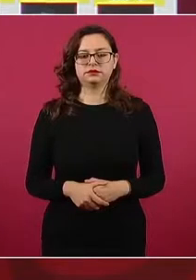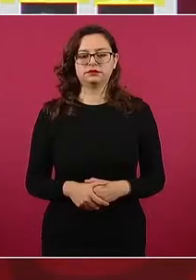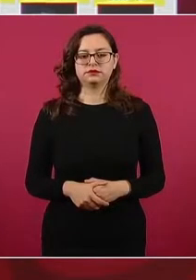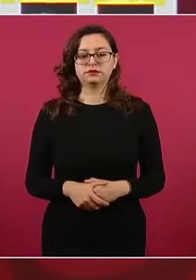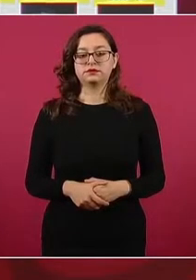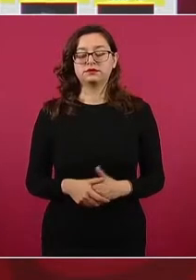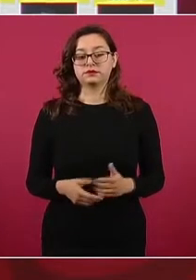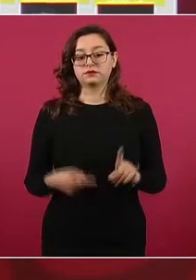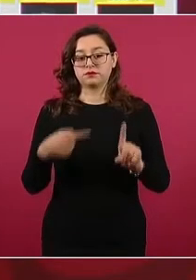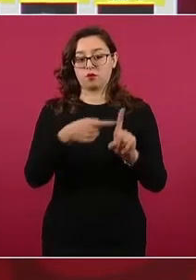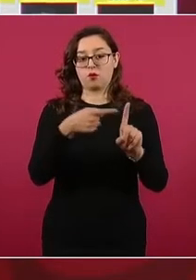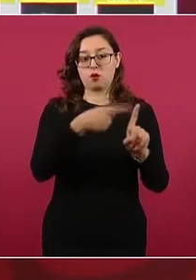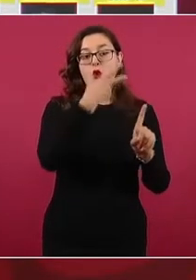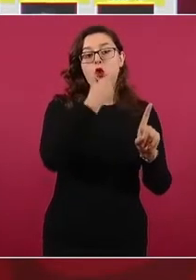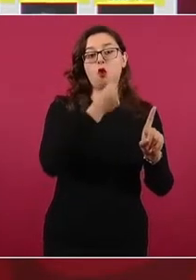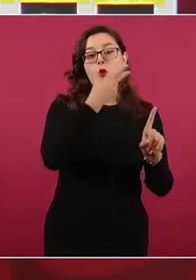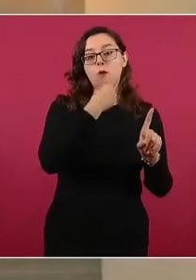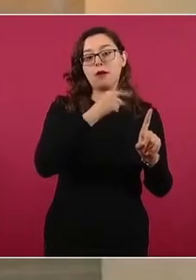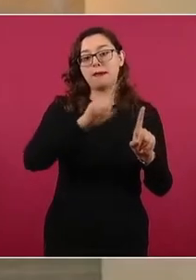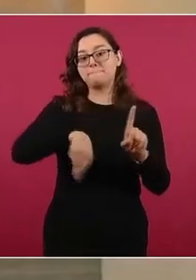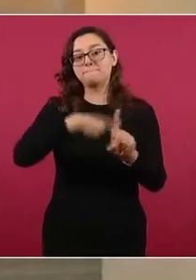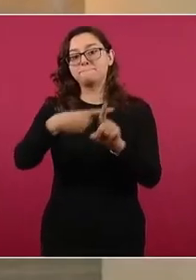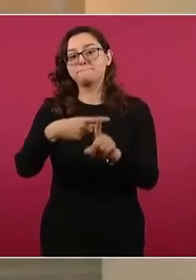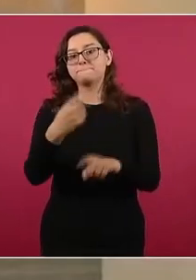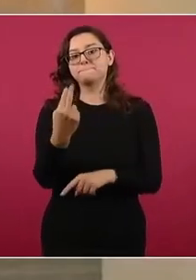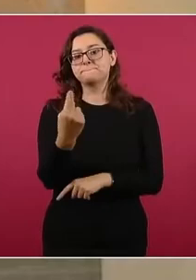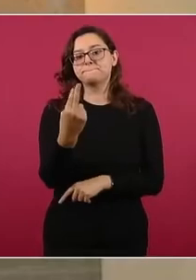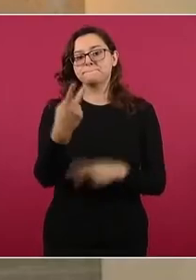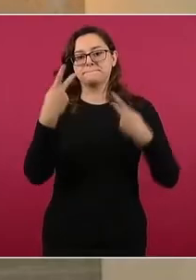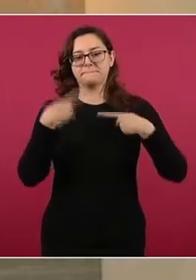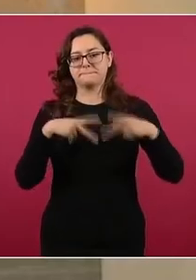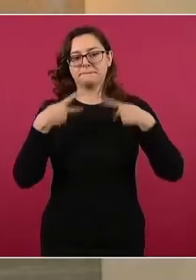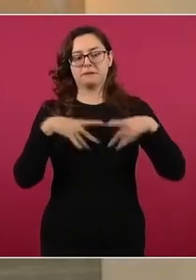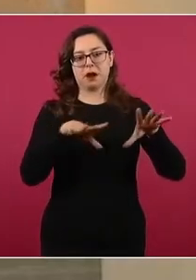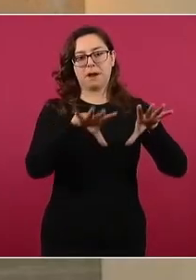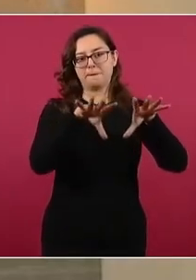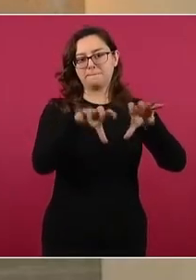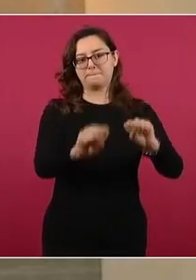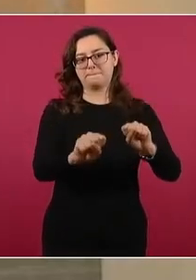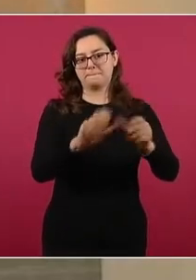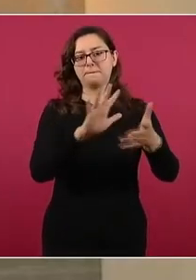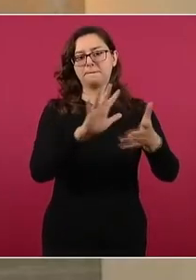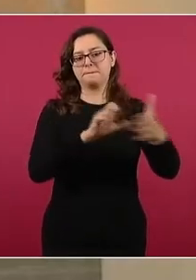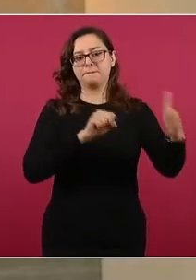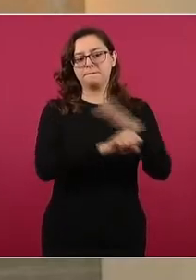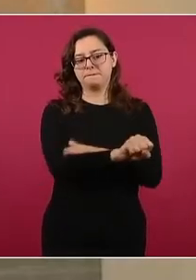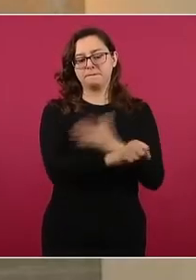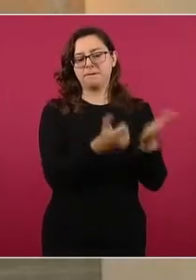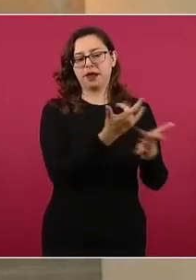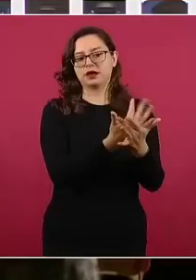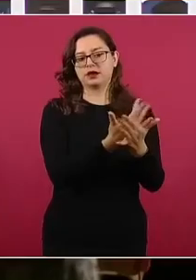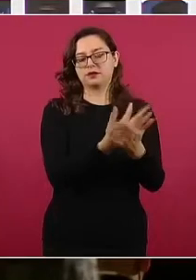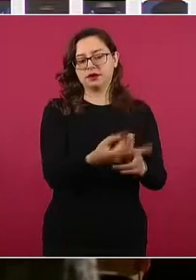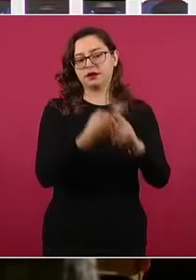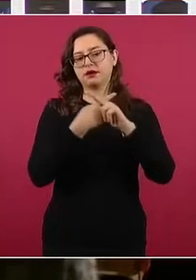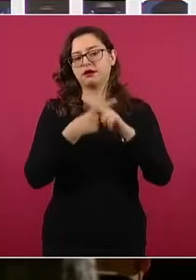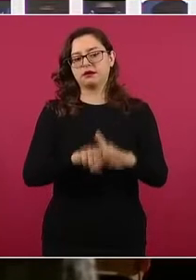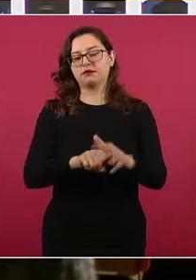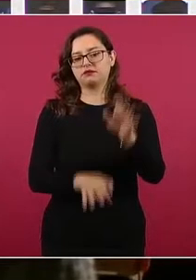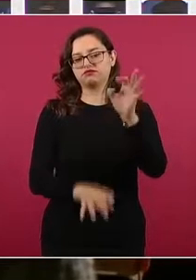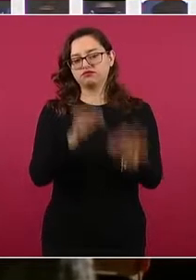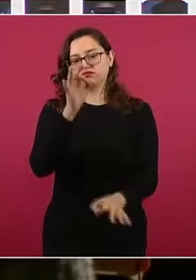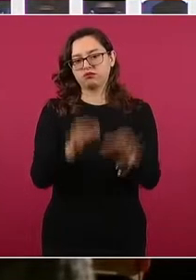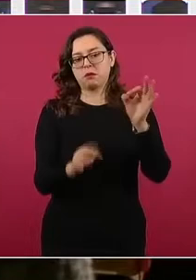él y a otras 25 personas, está pendiente su vinculación a proceso penal, se les